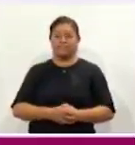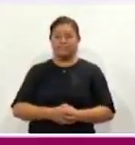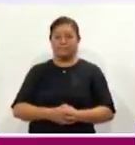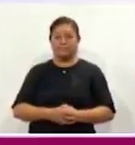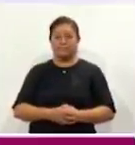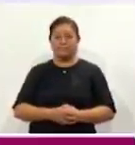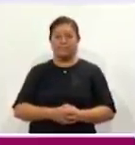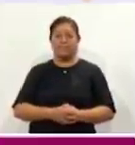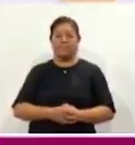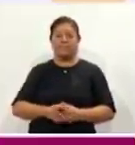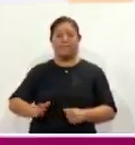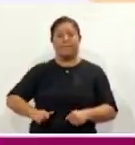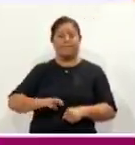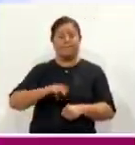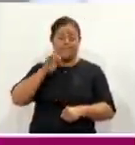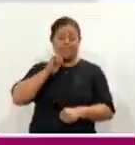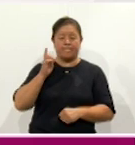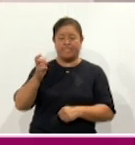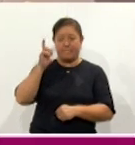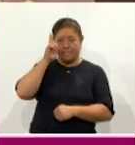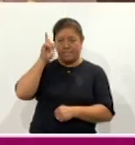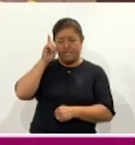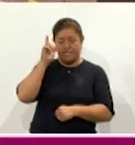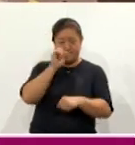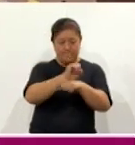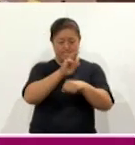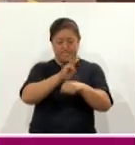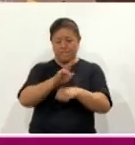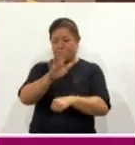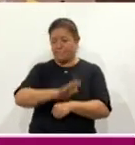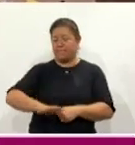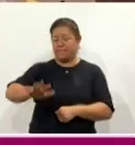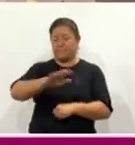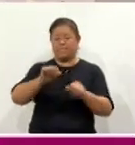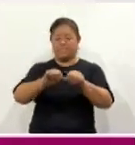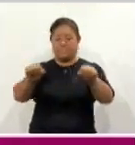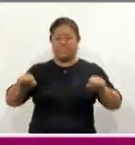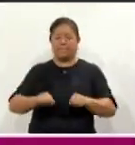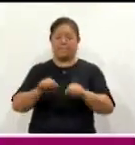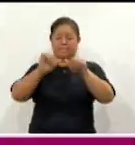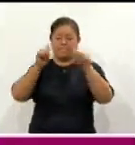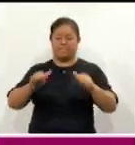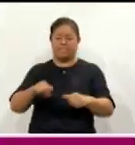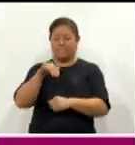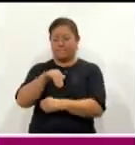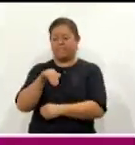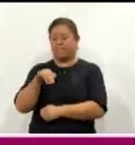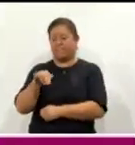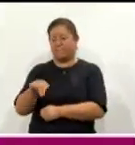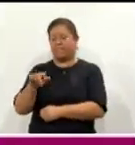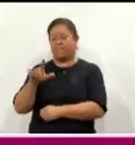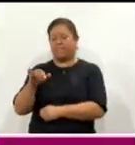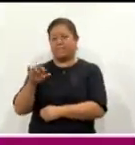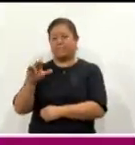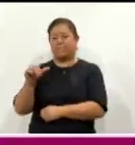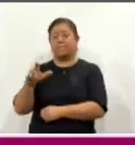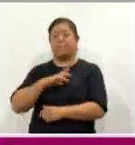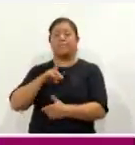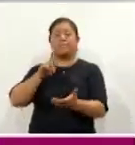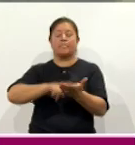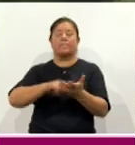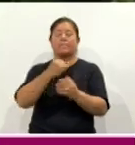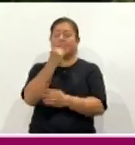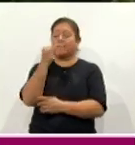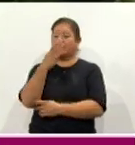La gobernadora Lorena Cuellar Cisneros supervisó las instalaciones de la Sala de Arte Miguel Enelira, que se ubica al interior del Jardín